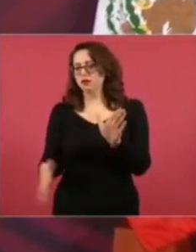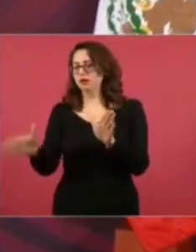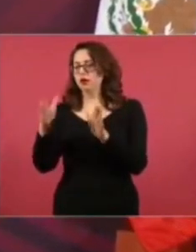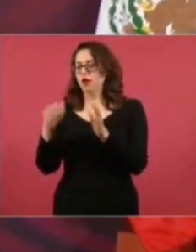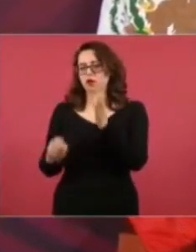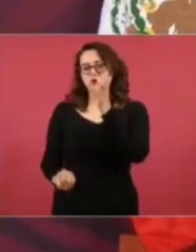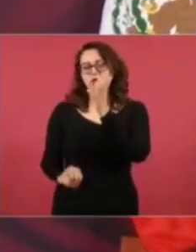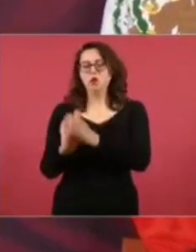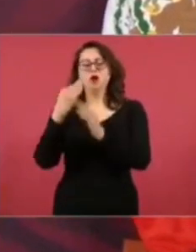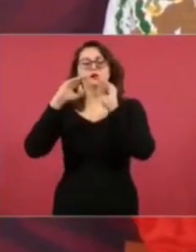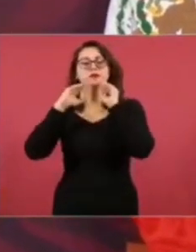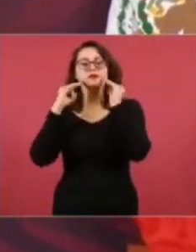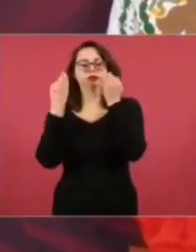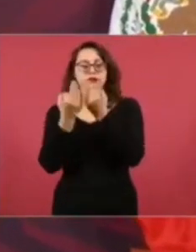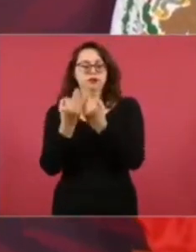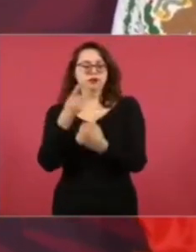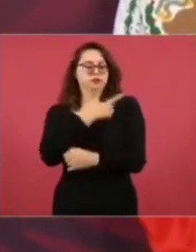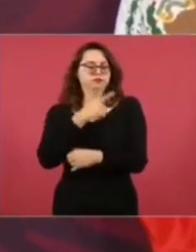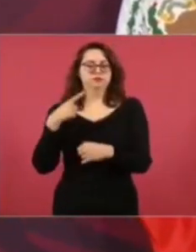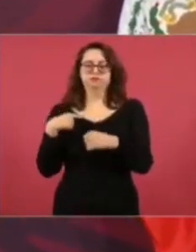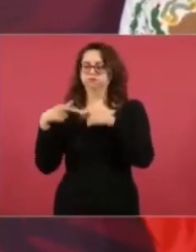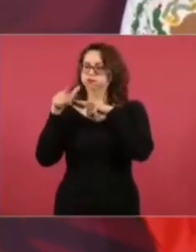continuidad.